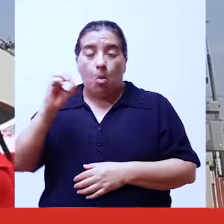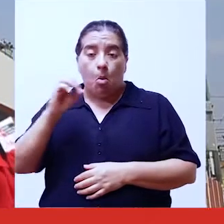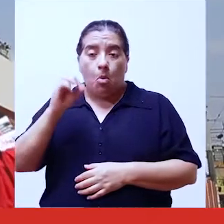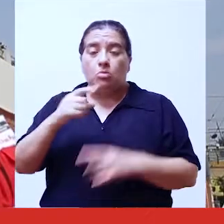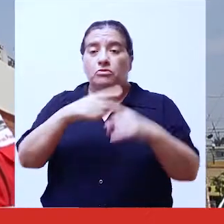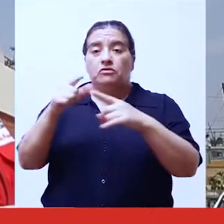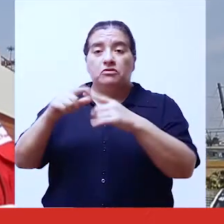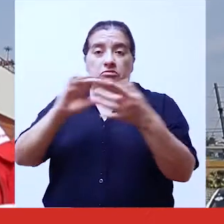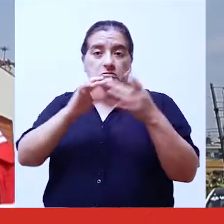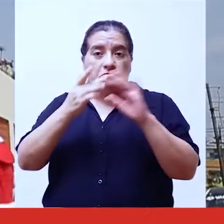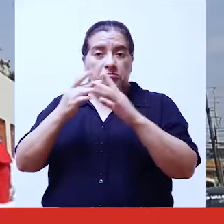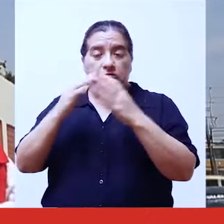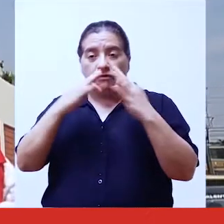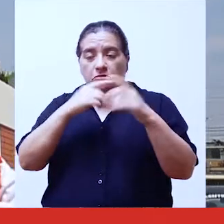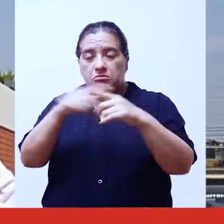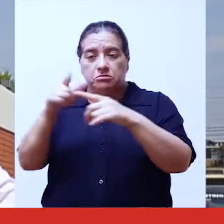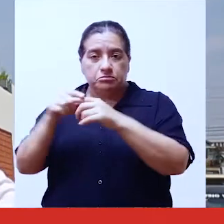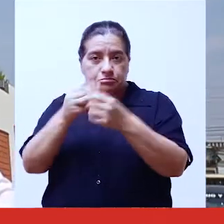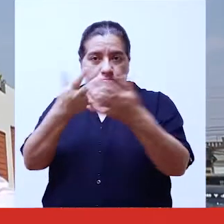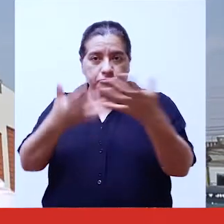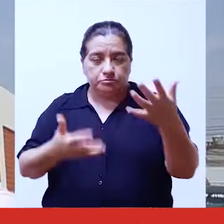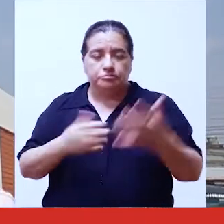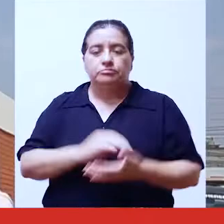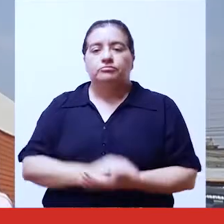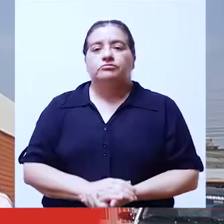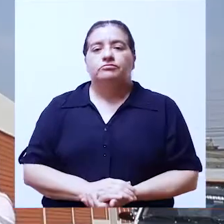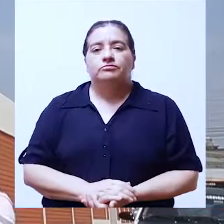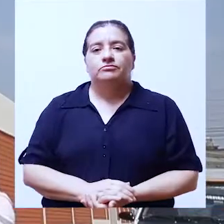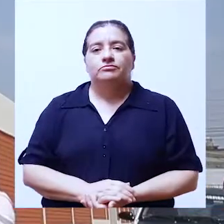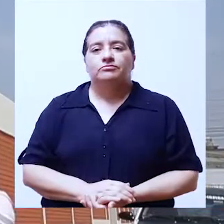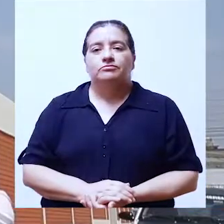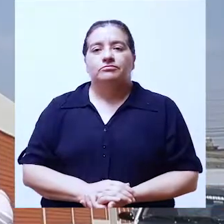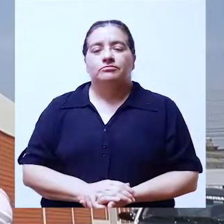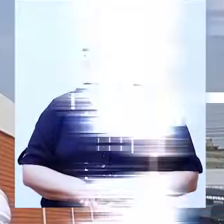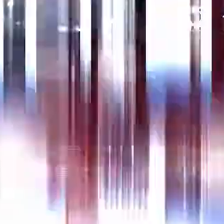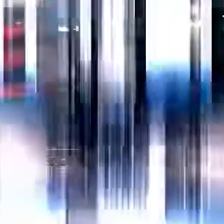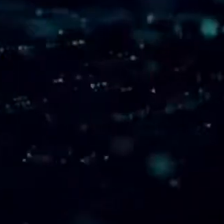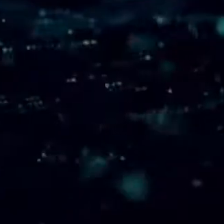.sensico.gov.pe o a través de sus redes.